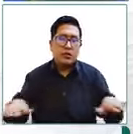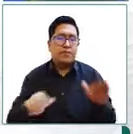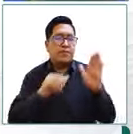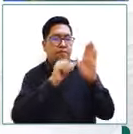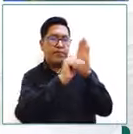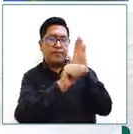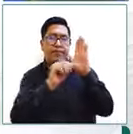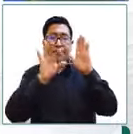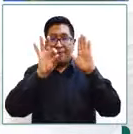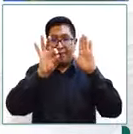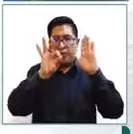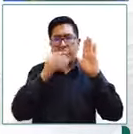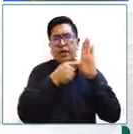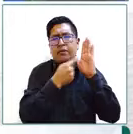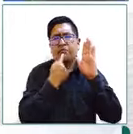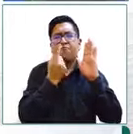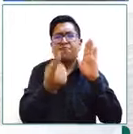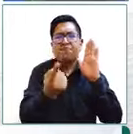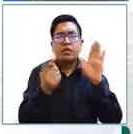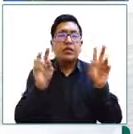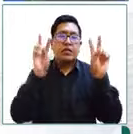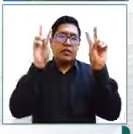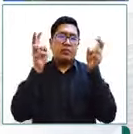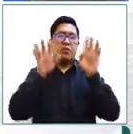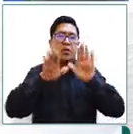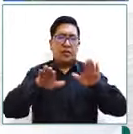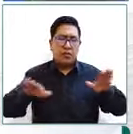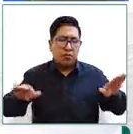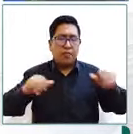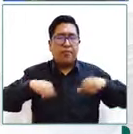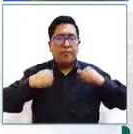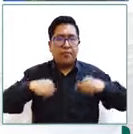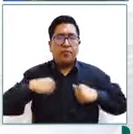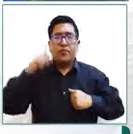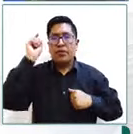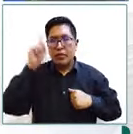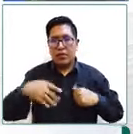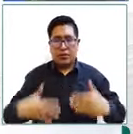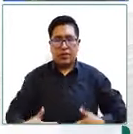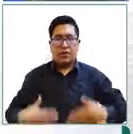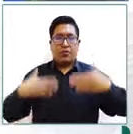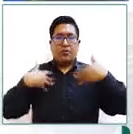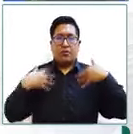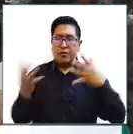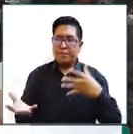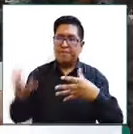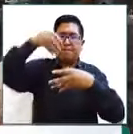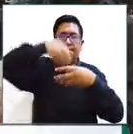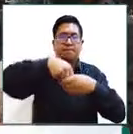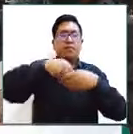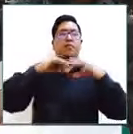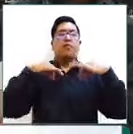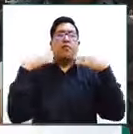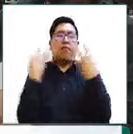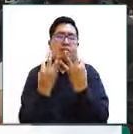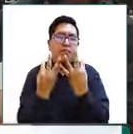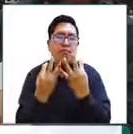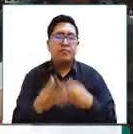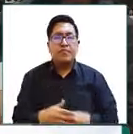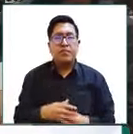específicamente nos dice que las niñas, niños y adolescentes deben vivir en sus entornos familiares, dentro de su familia,